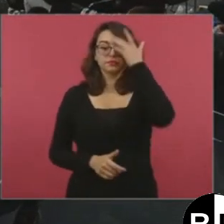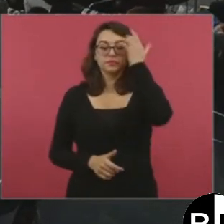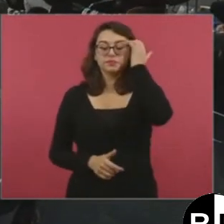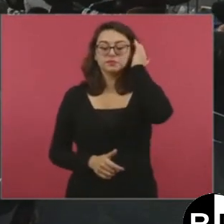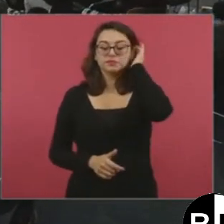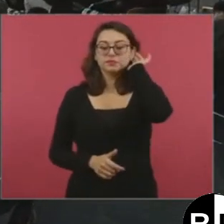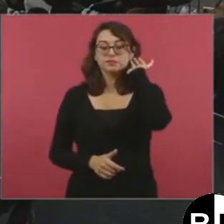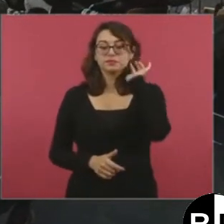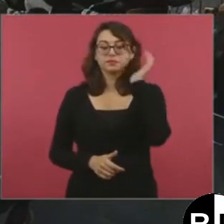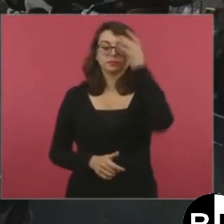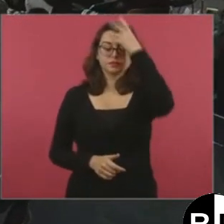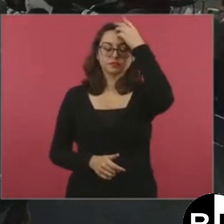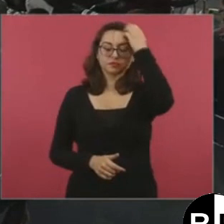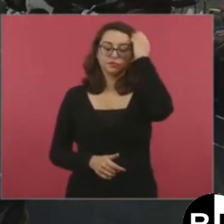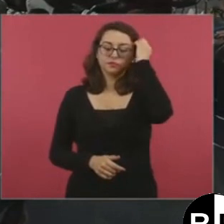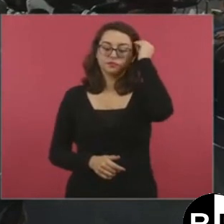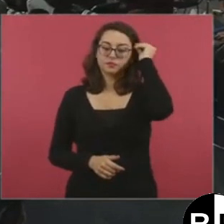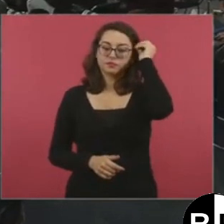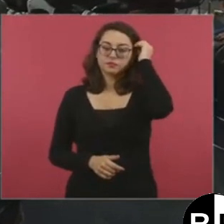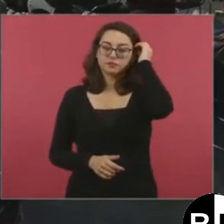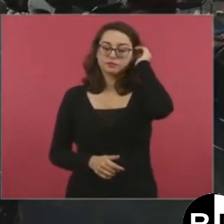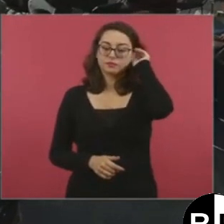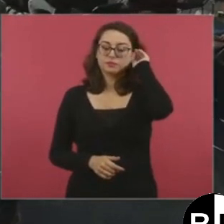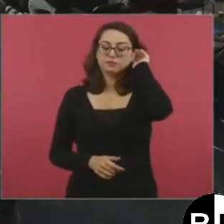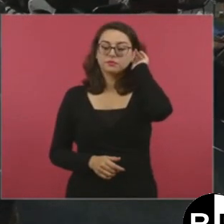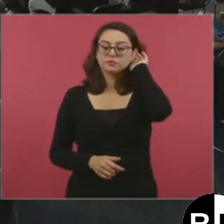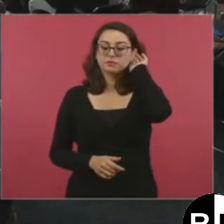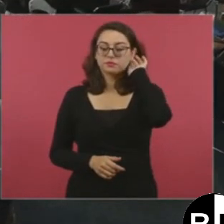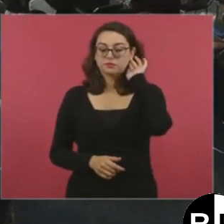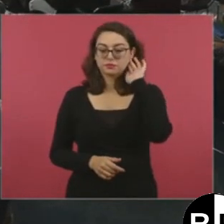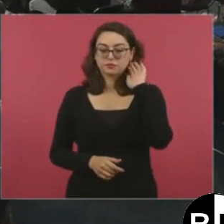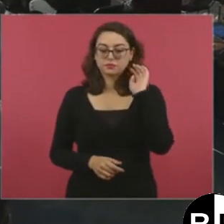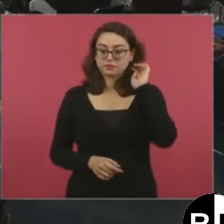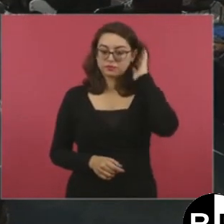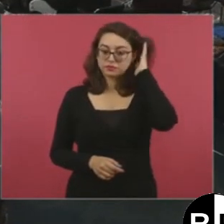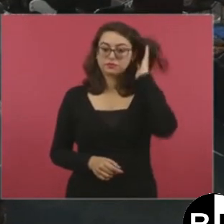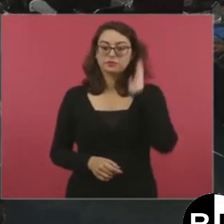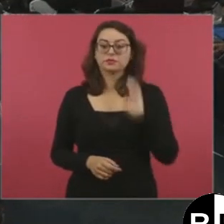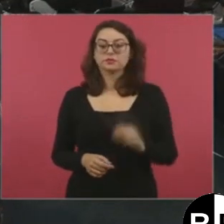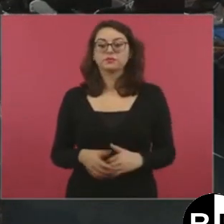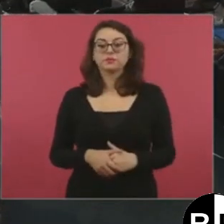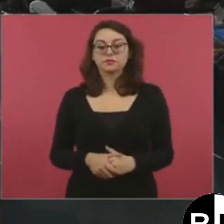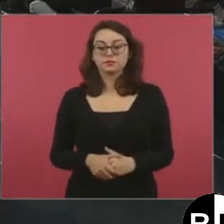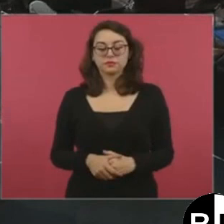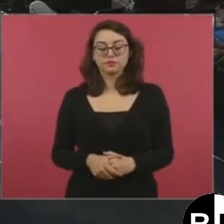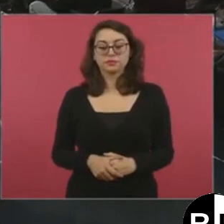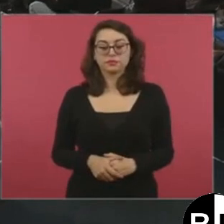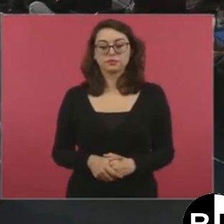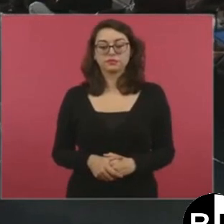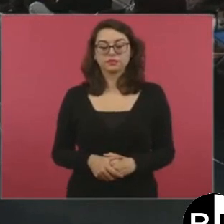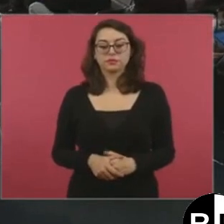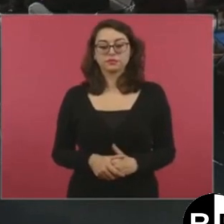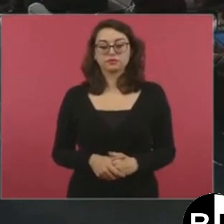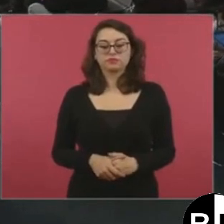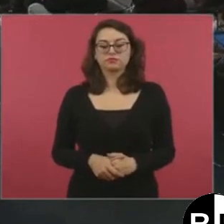Sí, se da esta resolución que